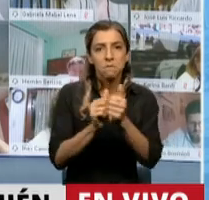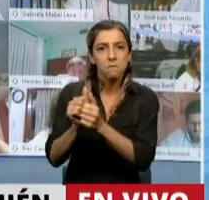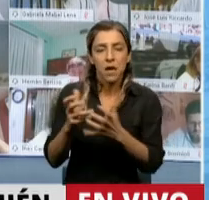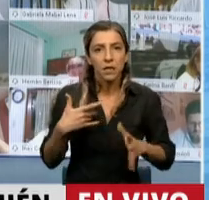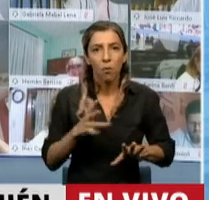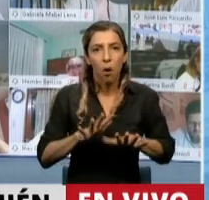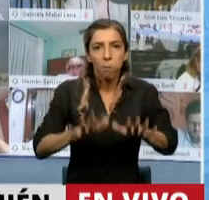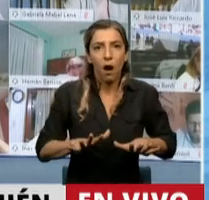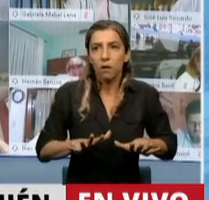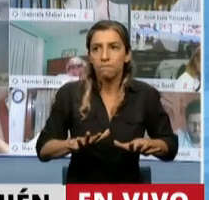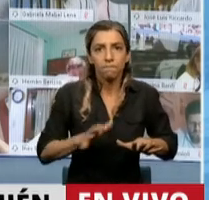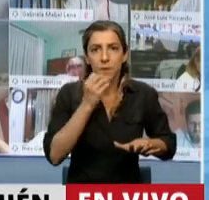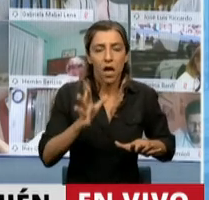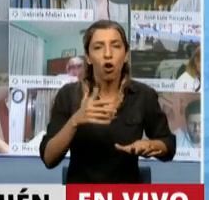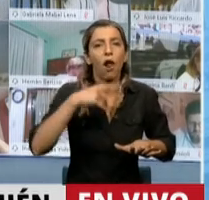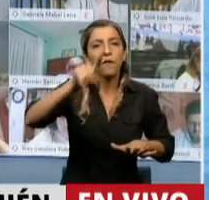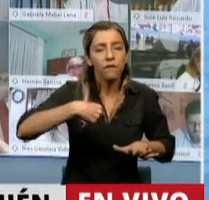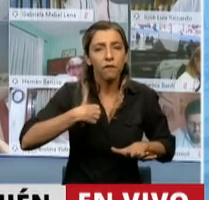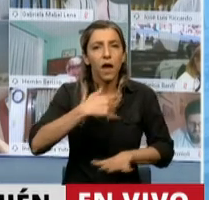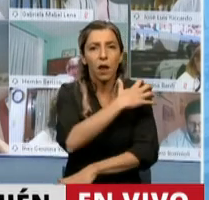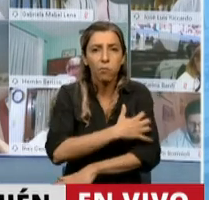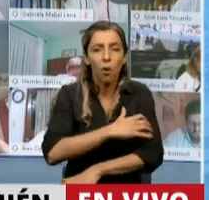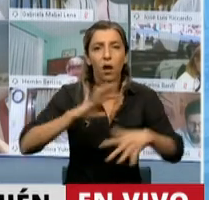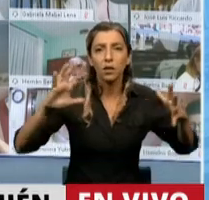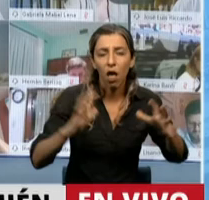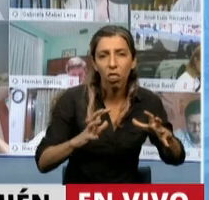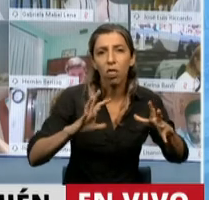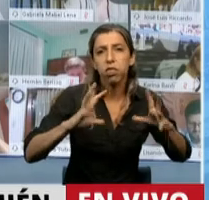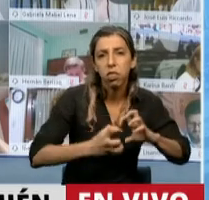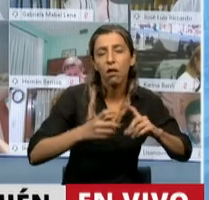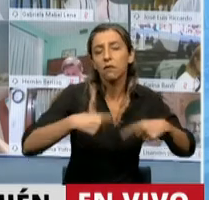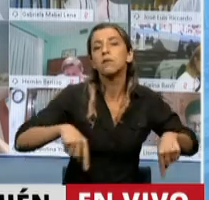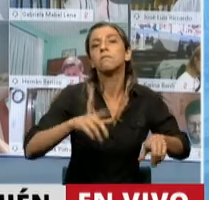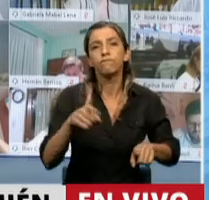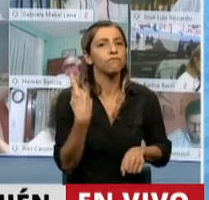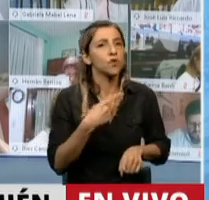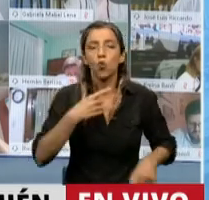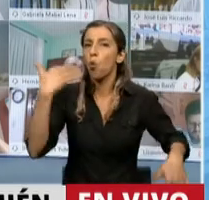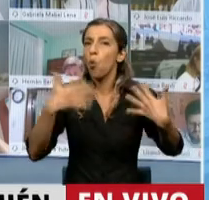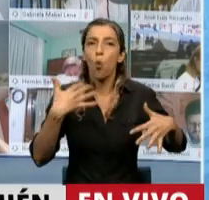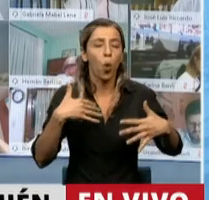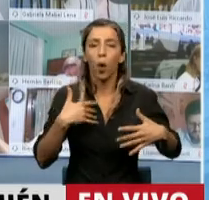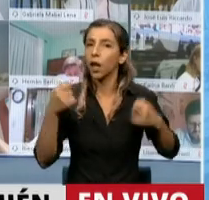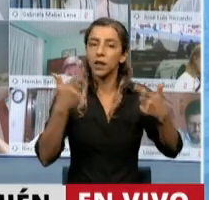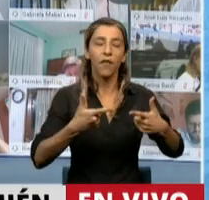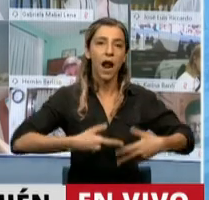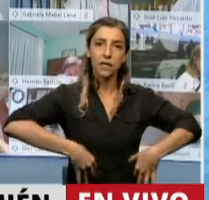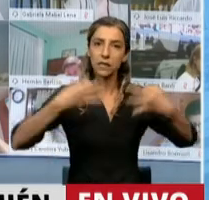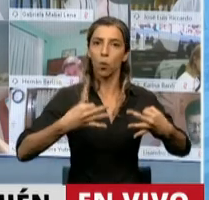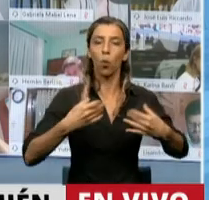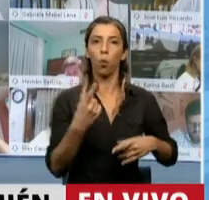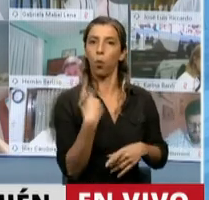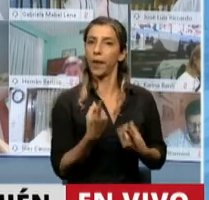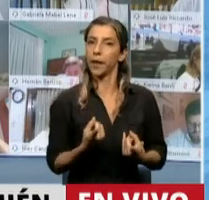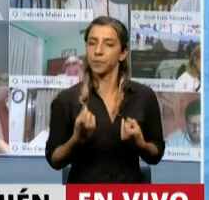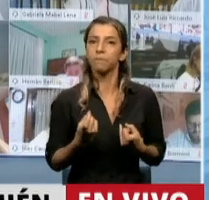pobreza y quitar calidad de vida a la gente. Necesitamos en forma urgente salir de ahí. Certidumbre